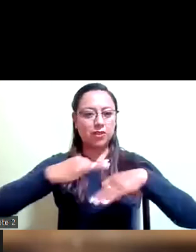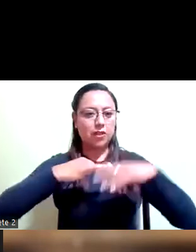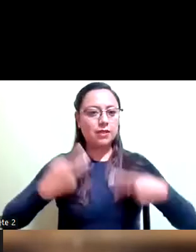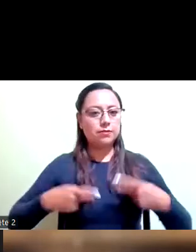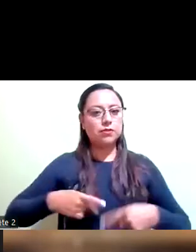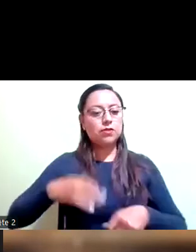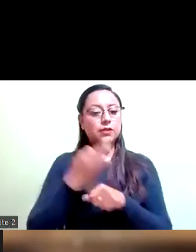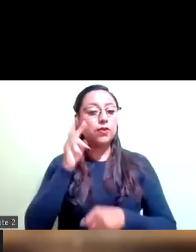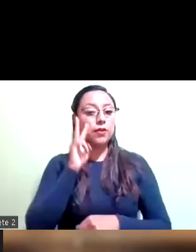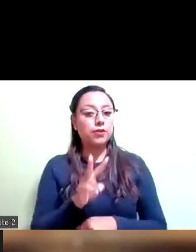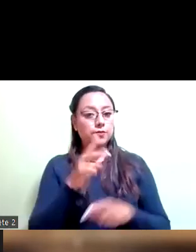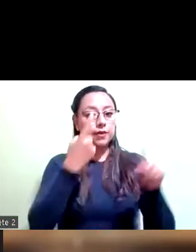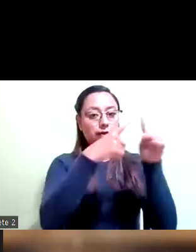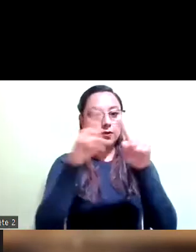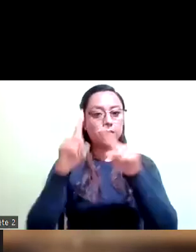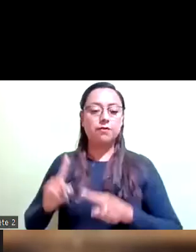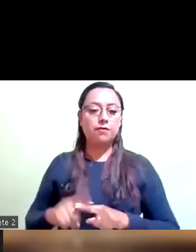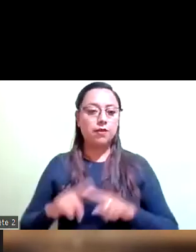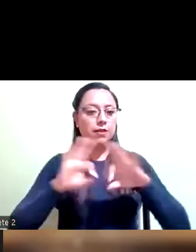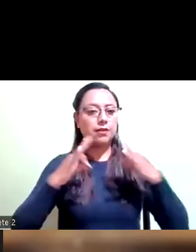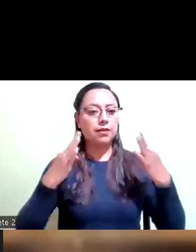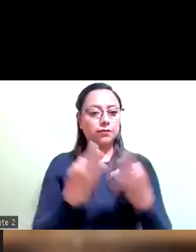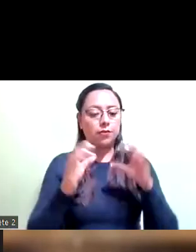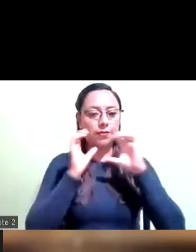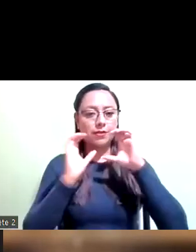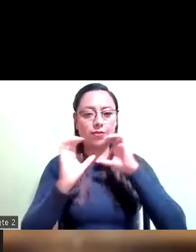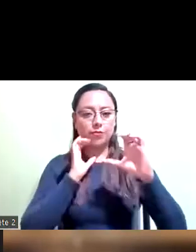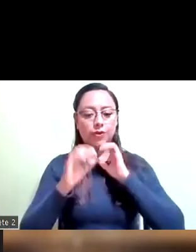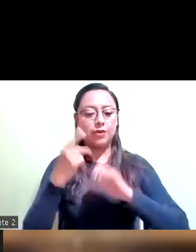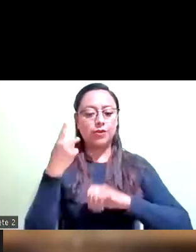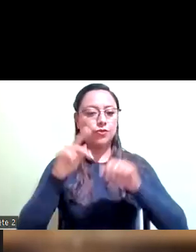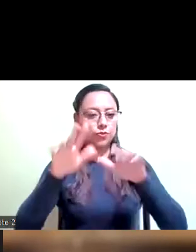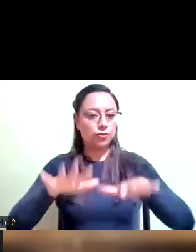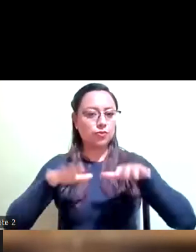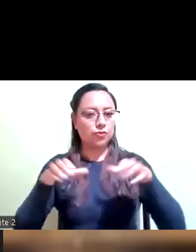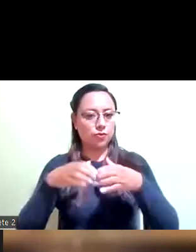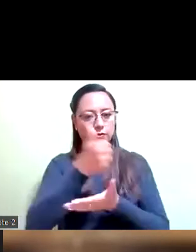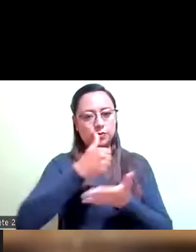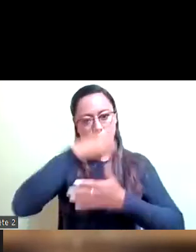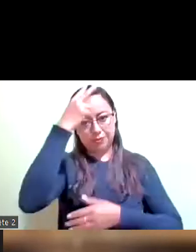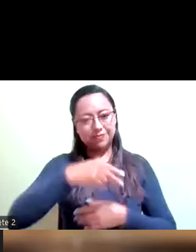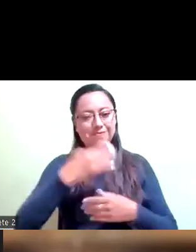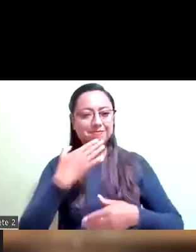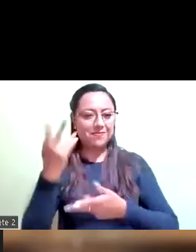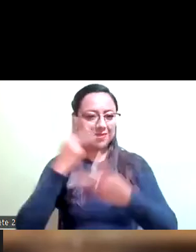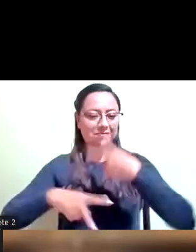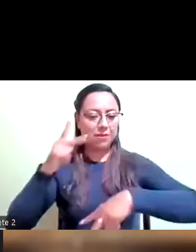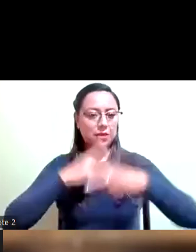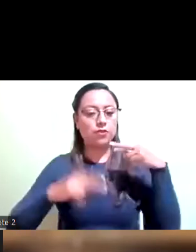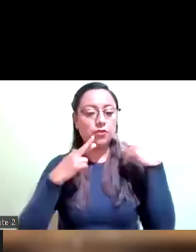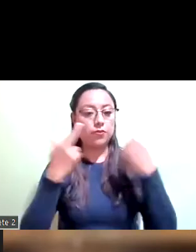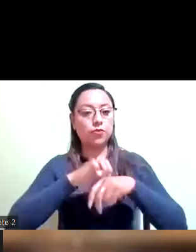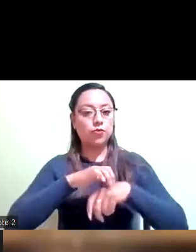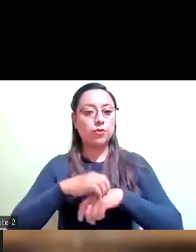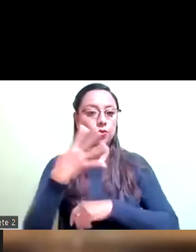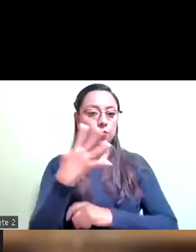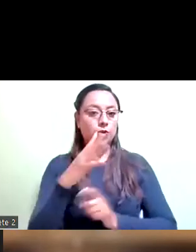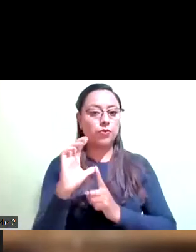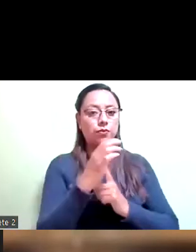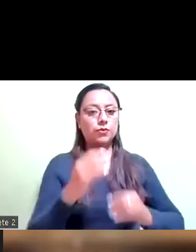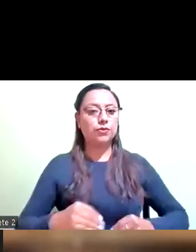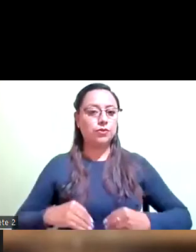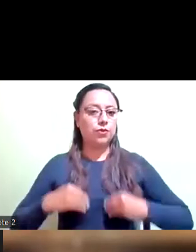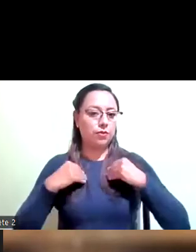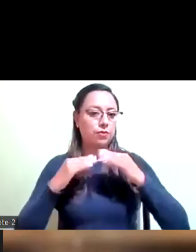los diferentes medios digitales. Sean bienvenidas y bienvenidos a la cuarta sesión de la Comisión de Vivienda. Para poder dar inicio a esta sesión,